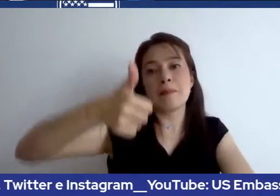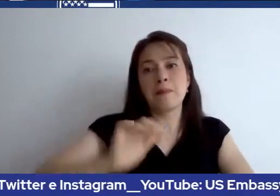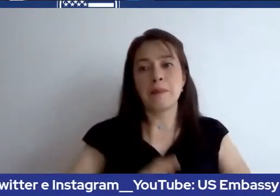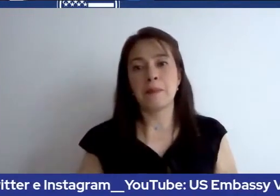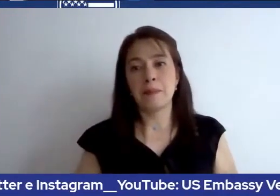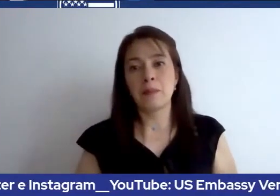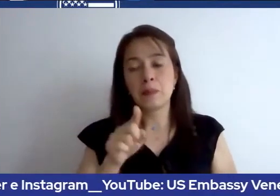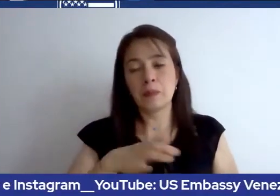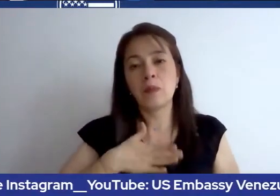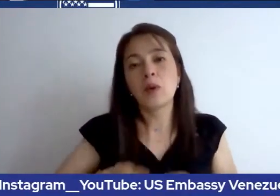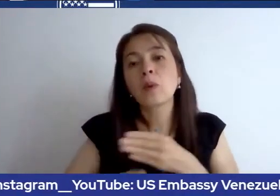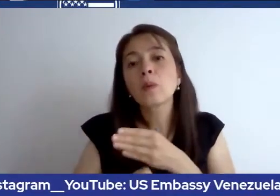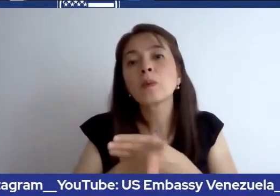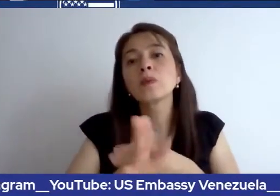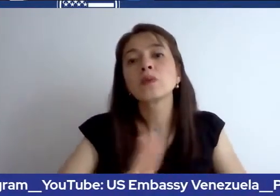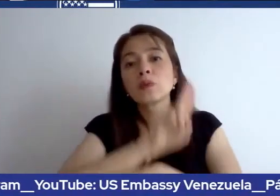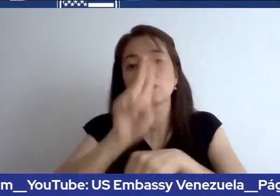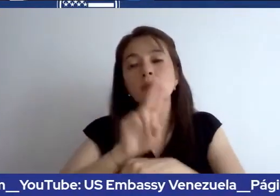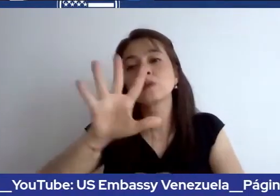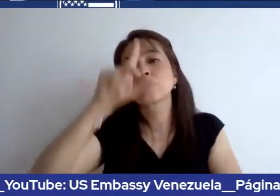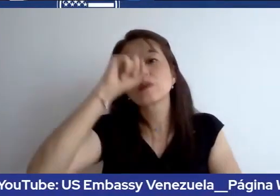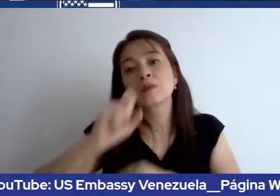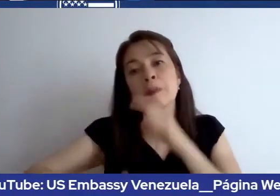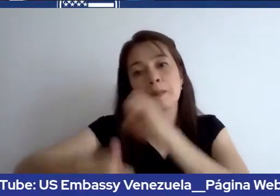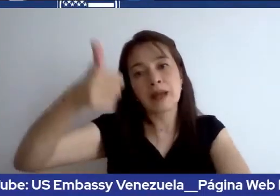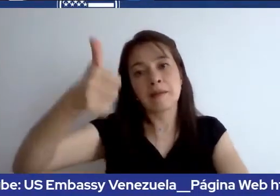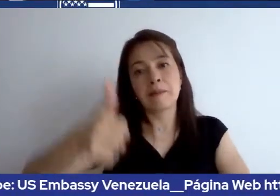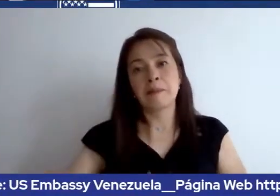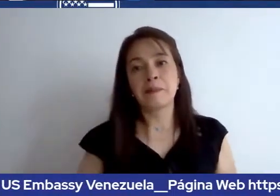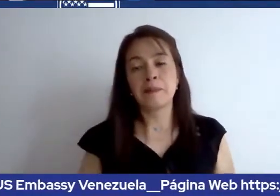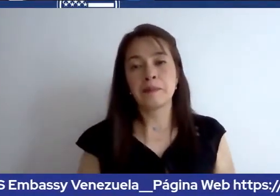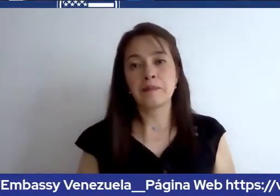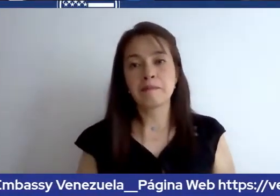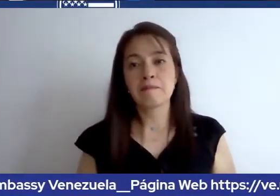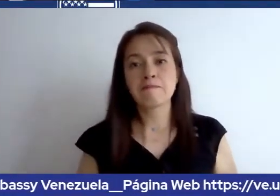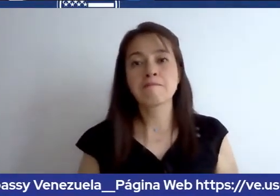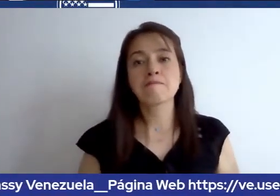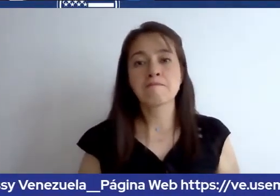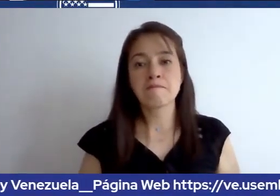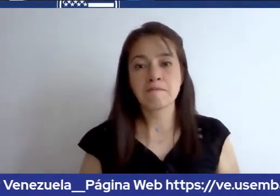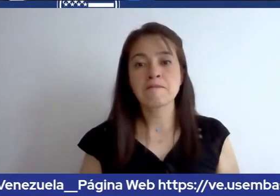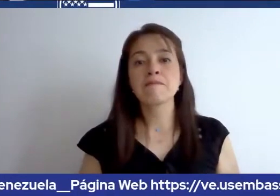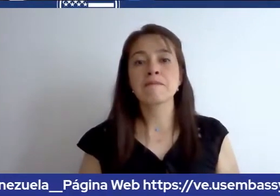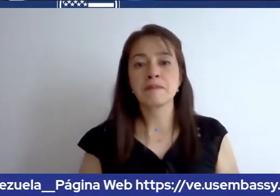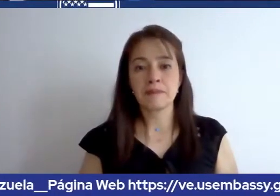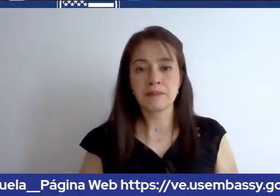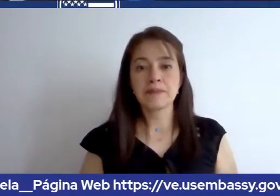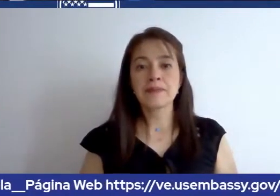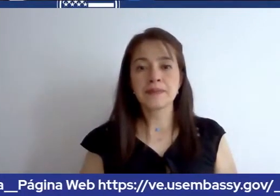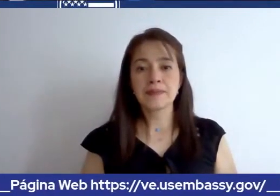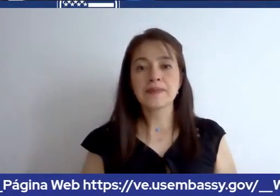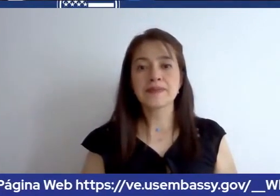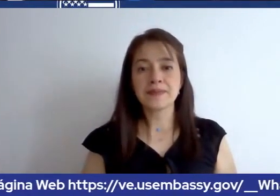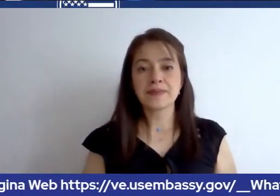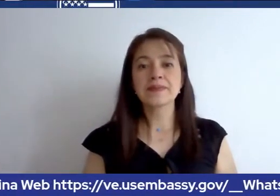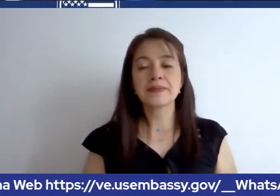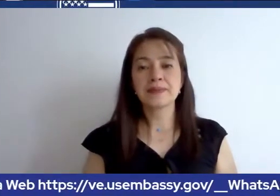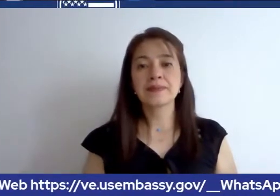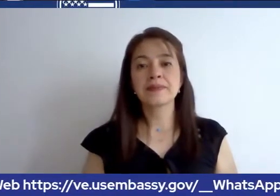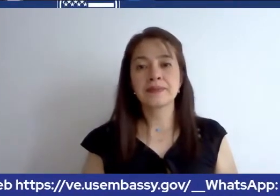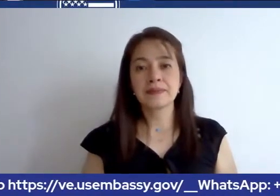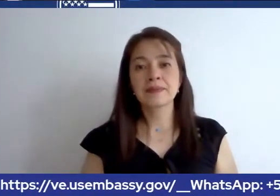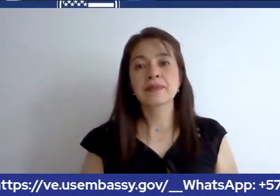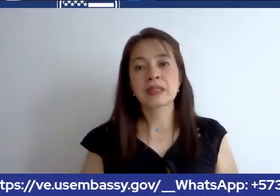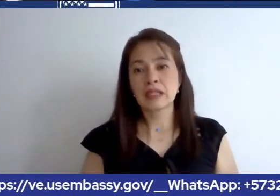el año 2020, este pasaporte para nosotros